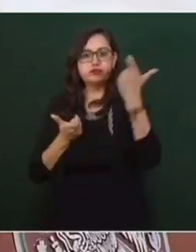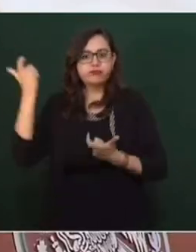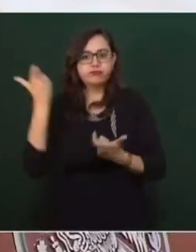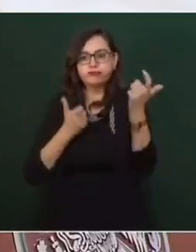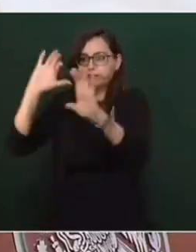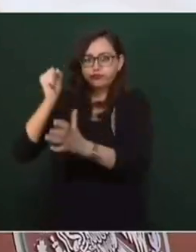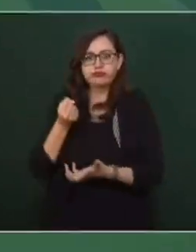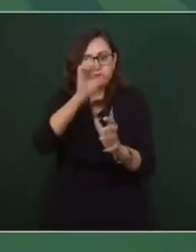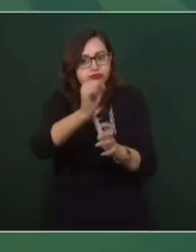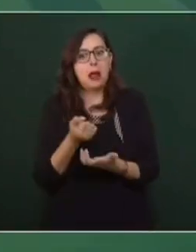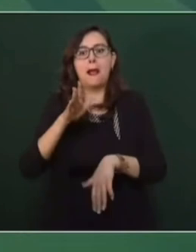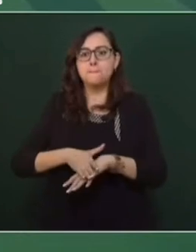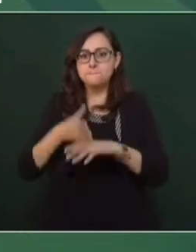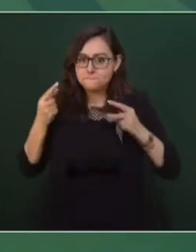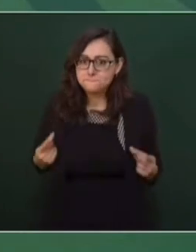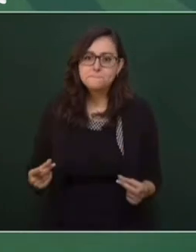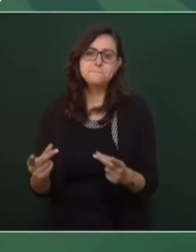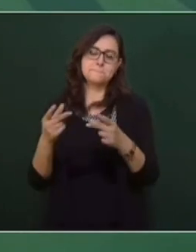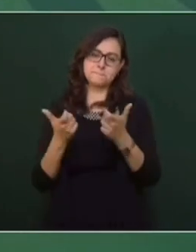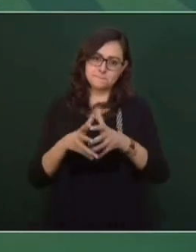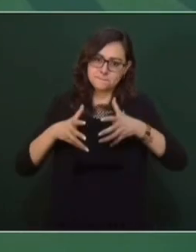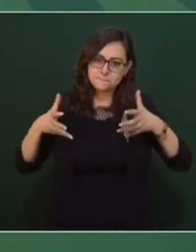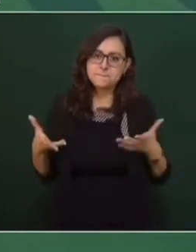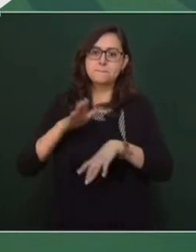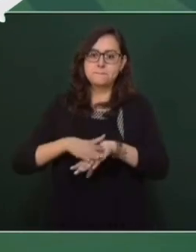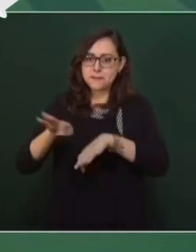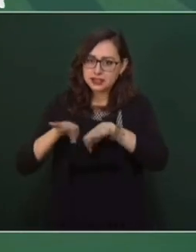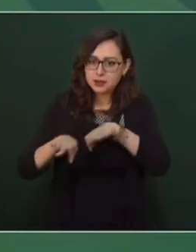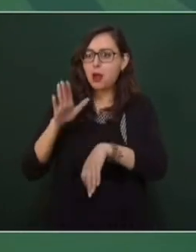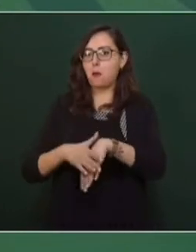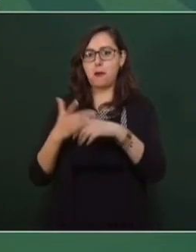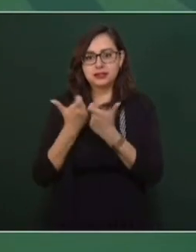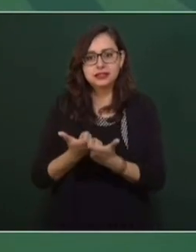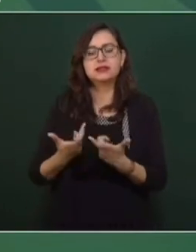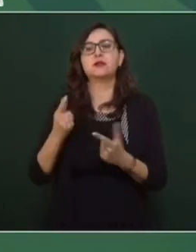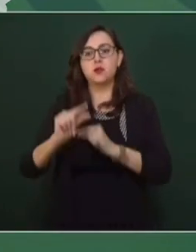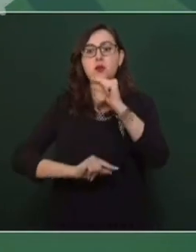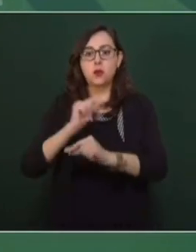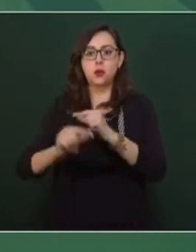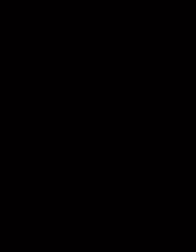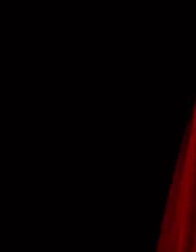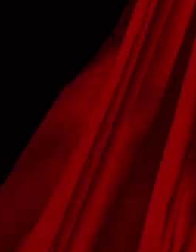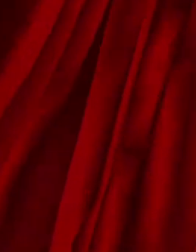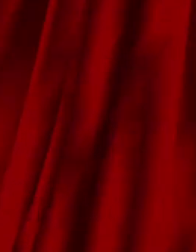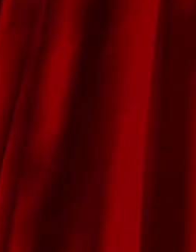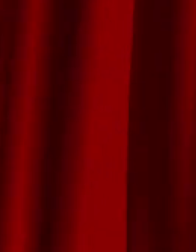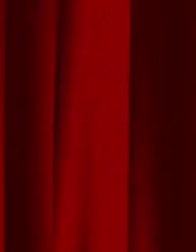y por lo mismo se va a reactivar por completo la aviación comercial y de carga.